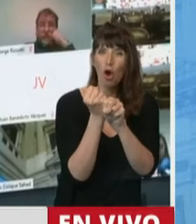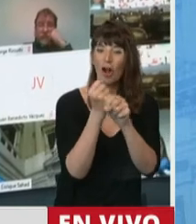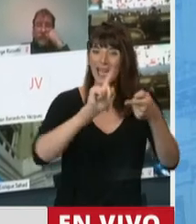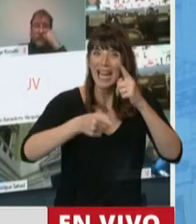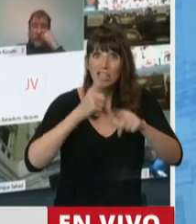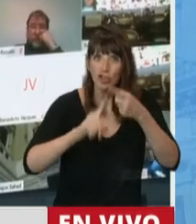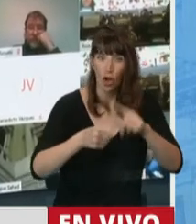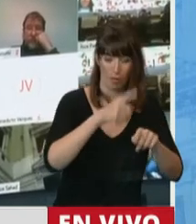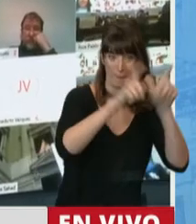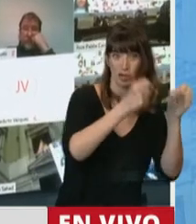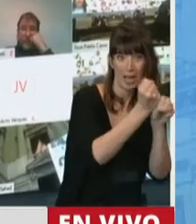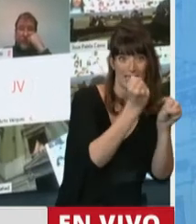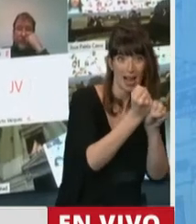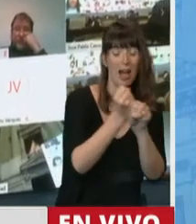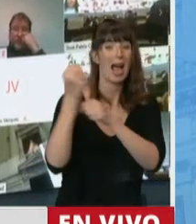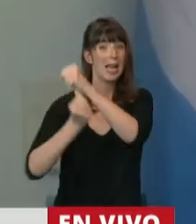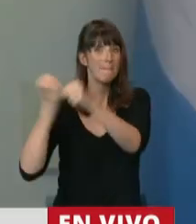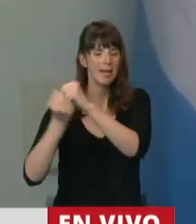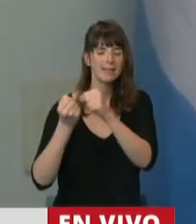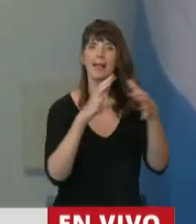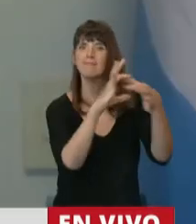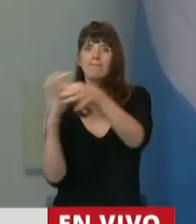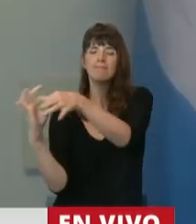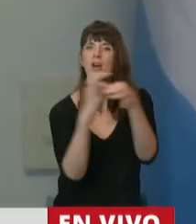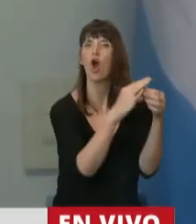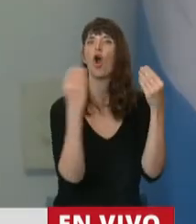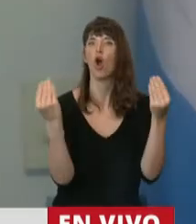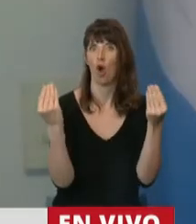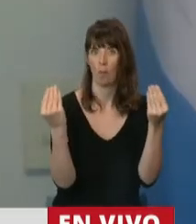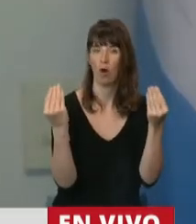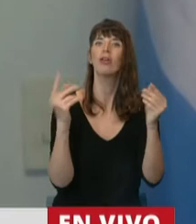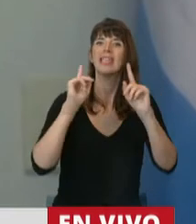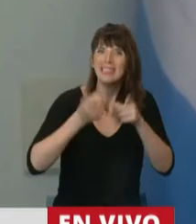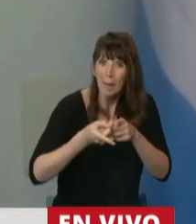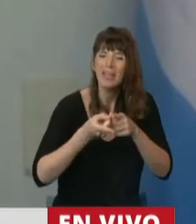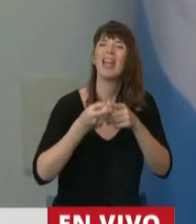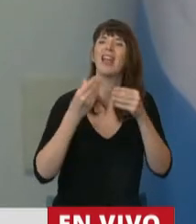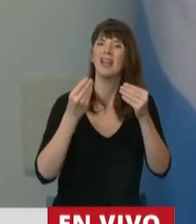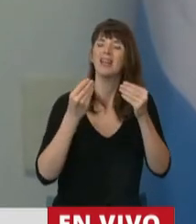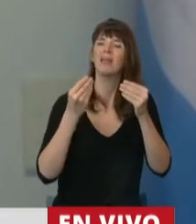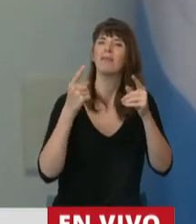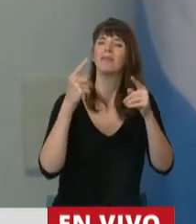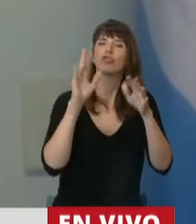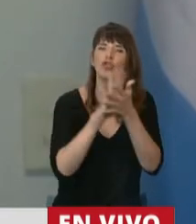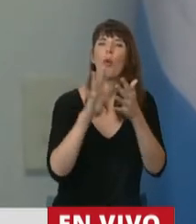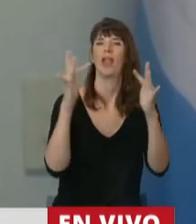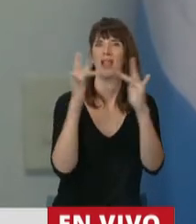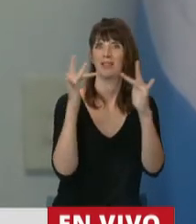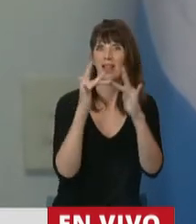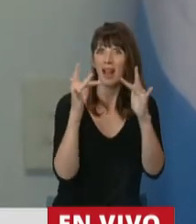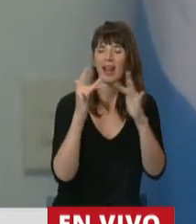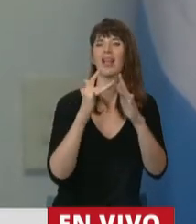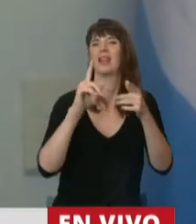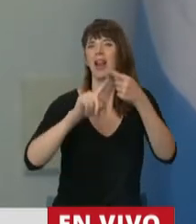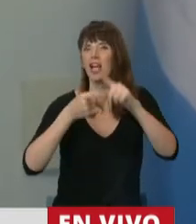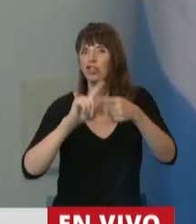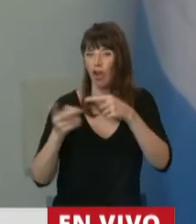justamente a través del uso de las tecnologías de la información. En ese sentido, tenemos que destacar